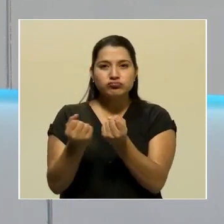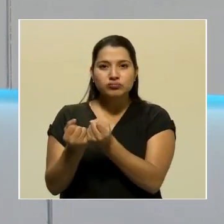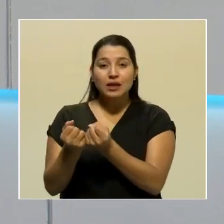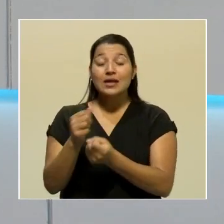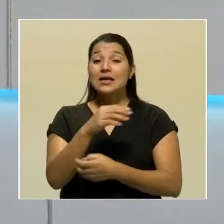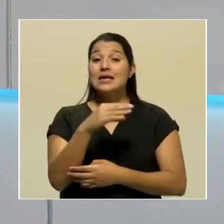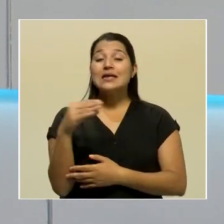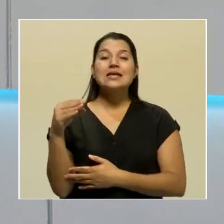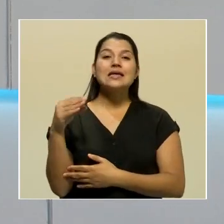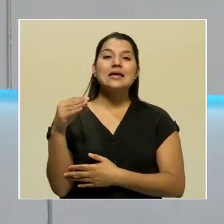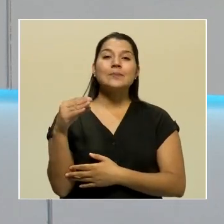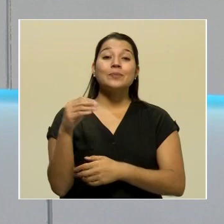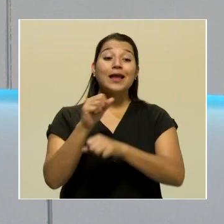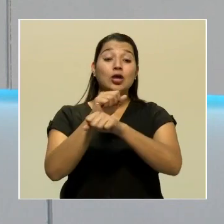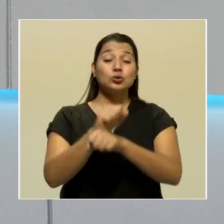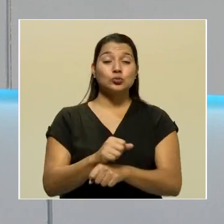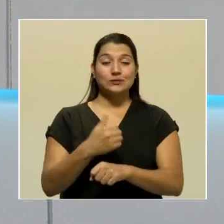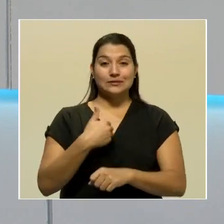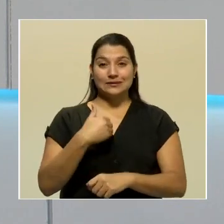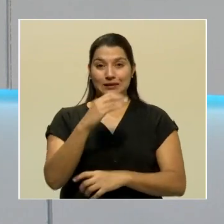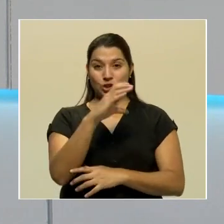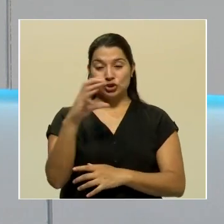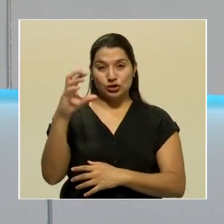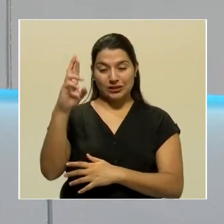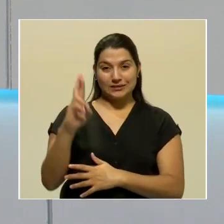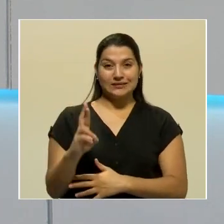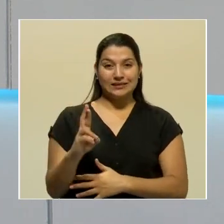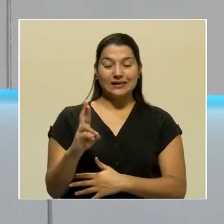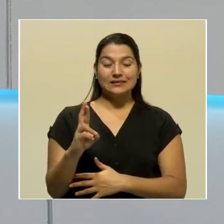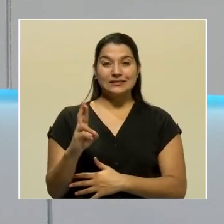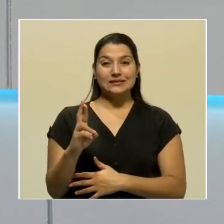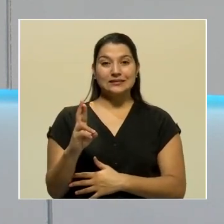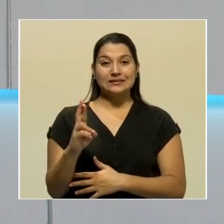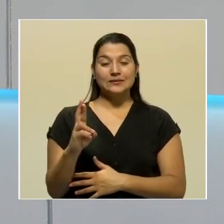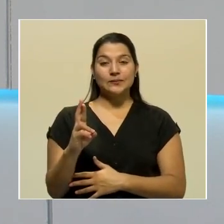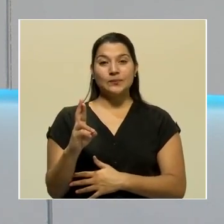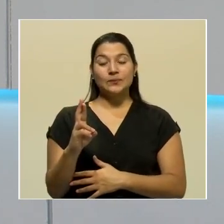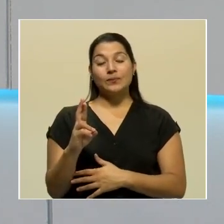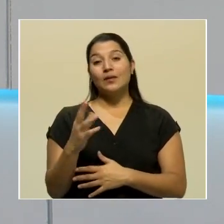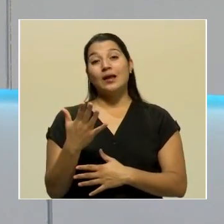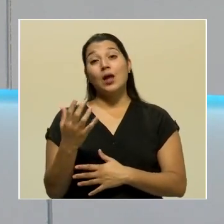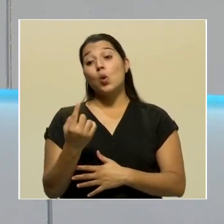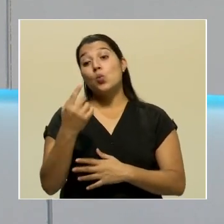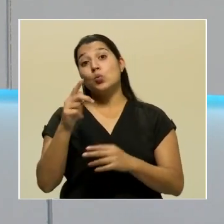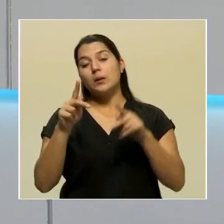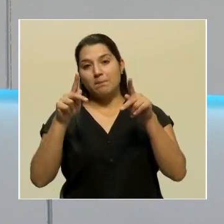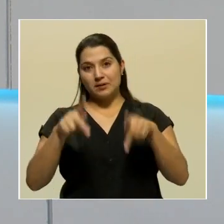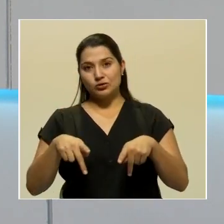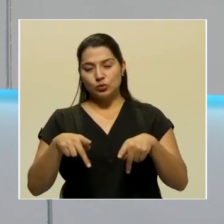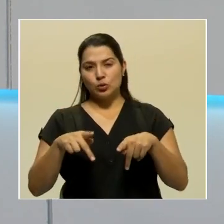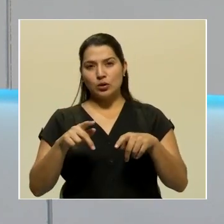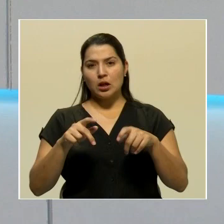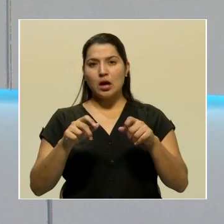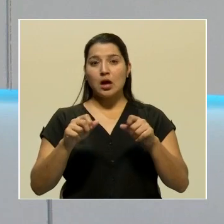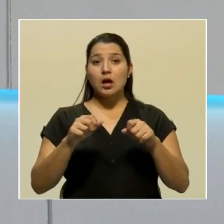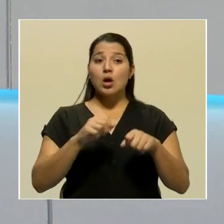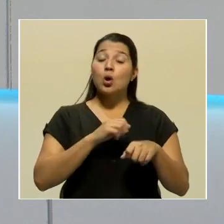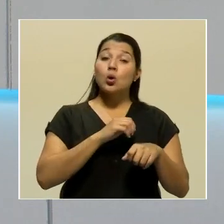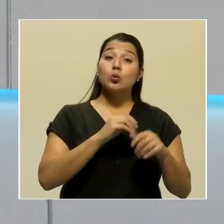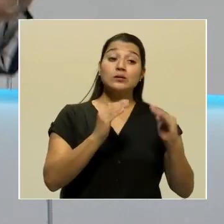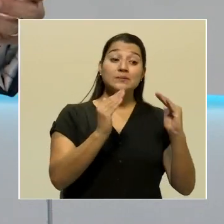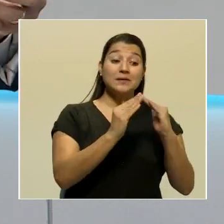hábitos de los costarricenses son tales que una persona probablemente duerme en un cantón